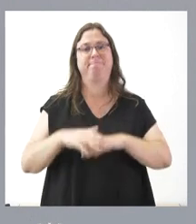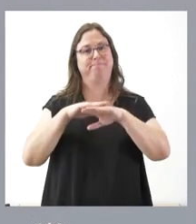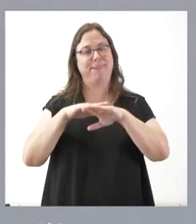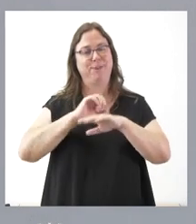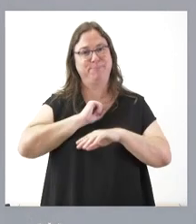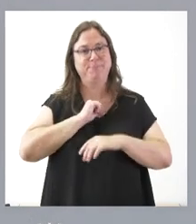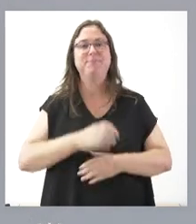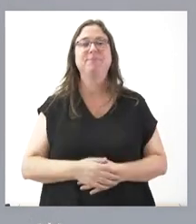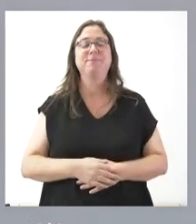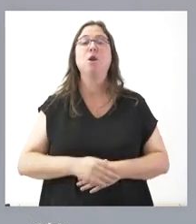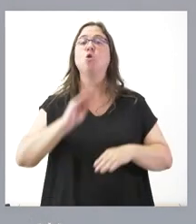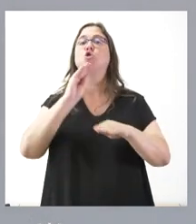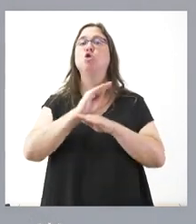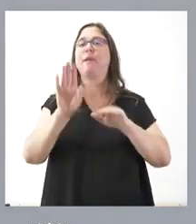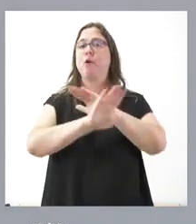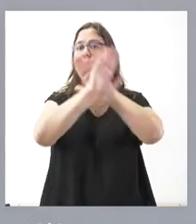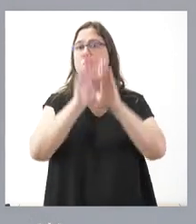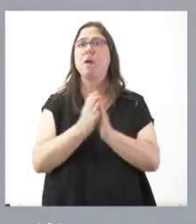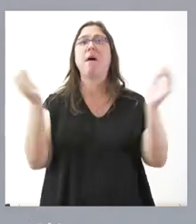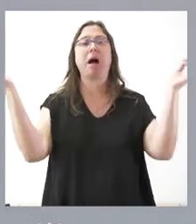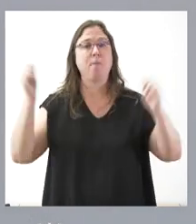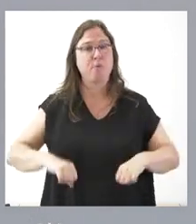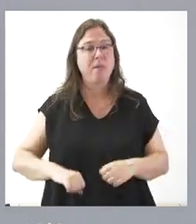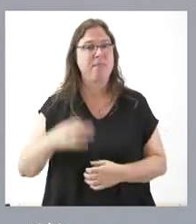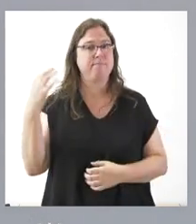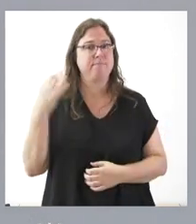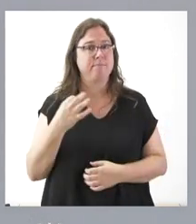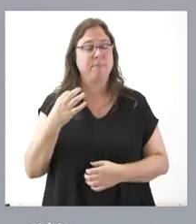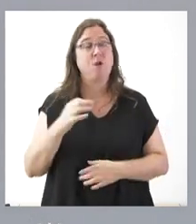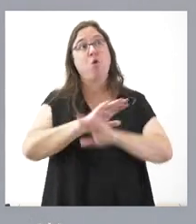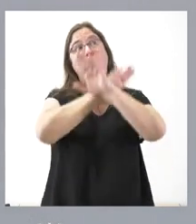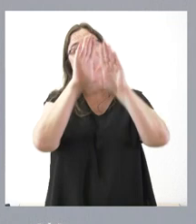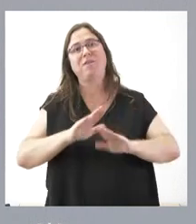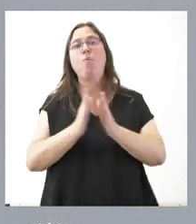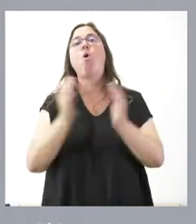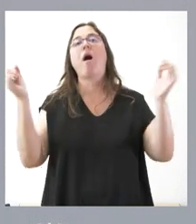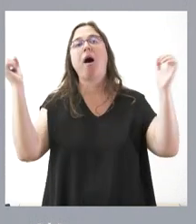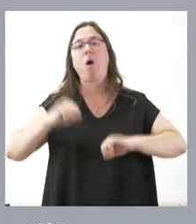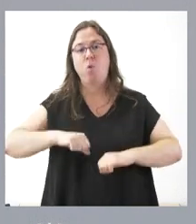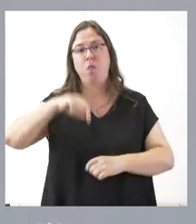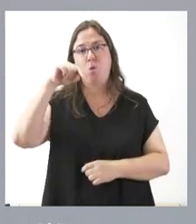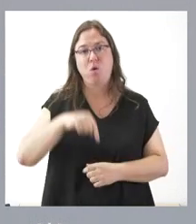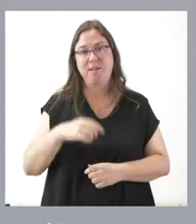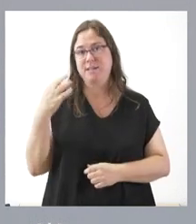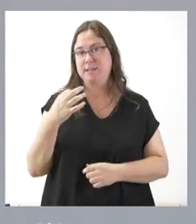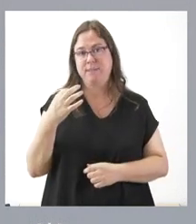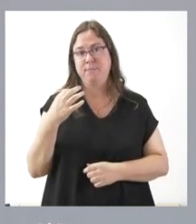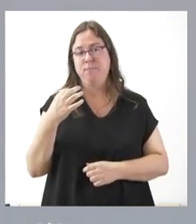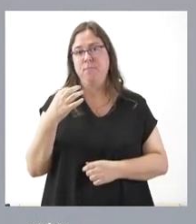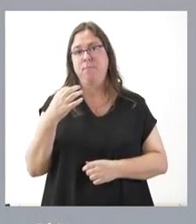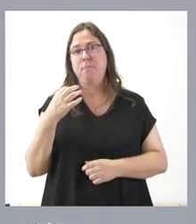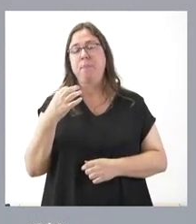de las subvenciones que se ha aprobado hoy es, o el último de los acuerdos aprobado hoy, es la